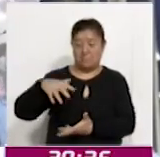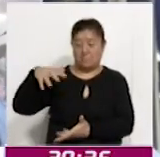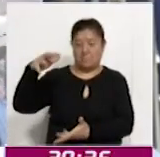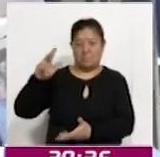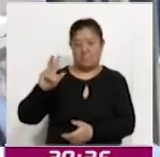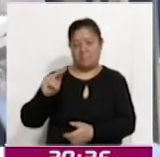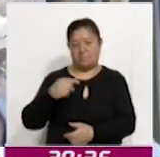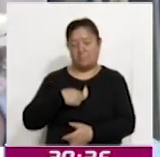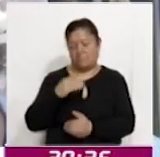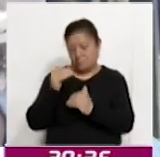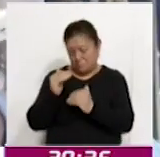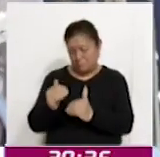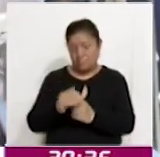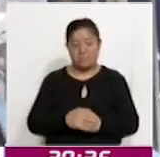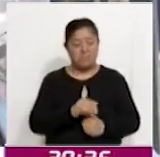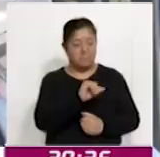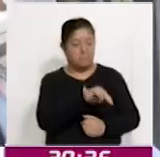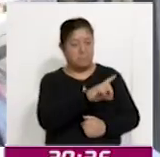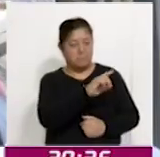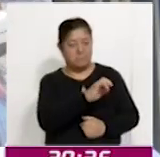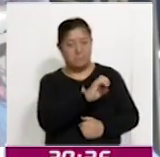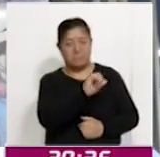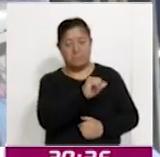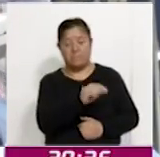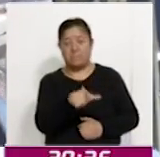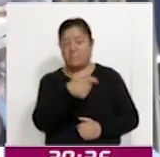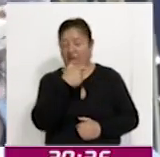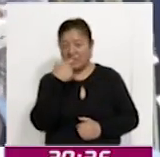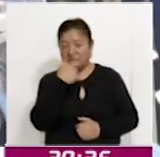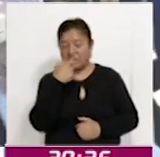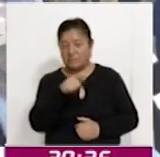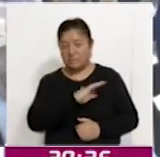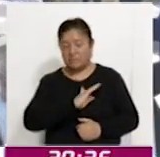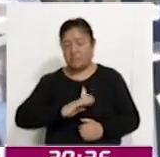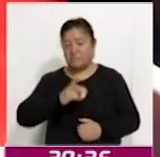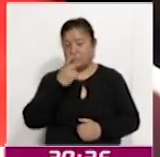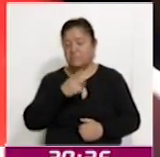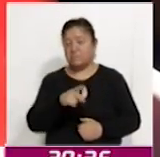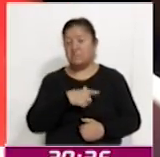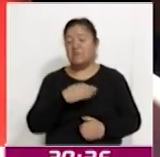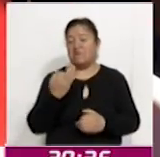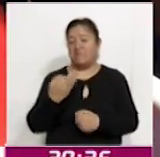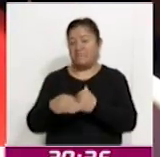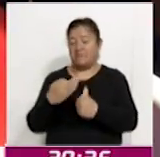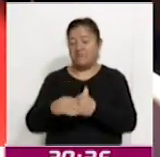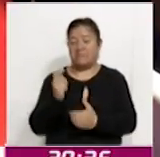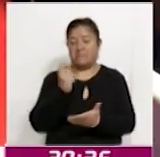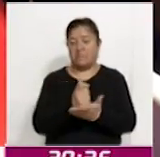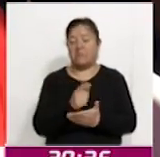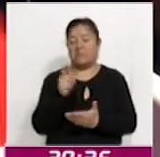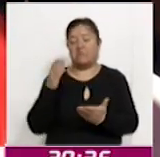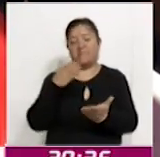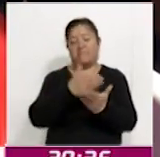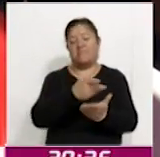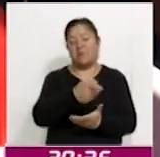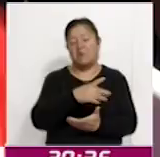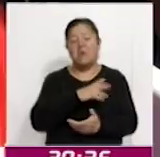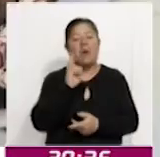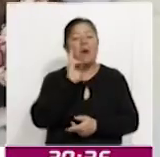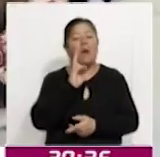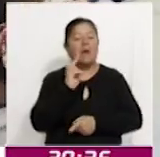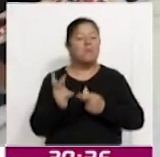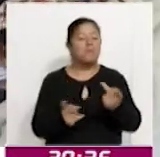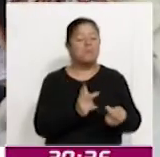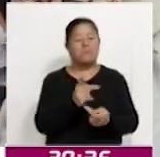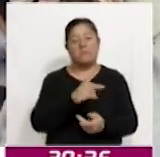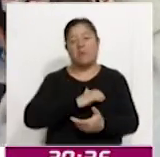Andrea Vidal Castillo, del municipio de Xicotzinco, señaló que tenía pagos vencidos, por lo que acudió a esta feria para resolver sus pendientes a